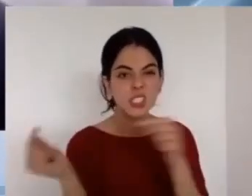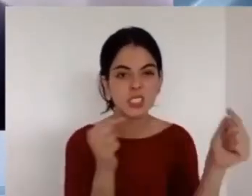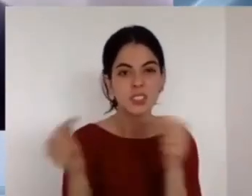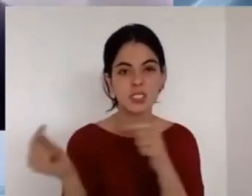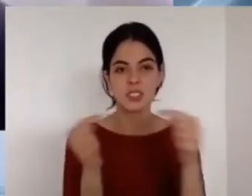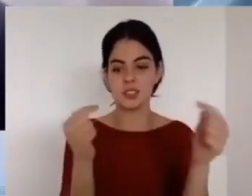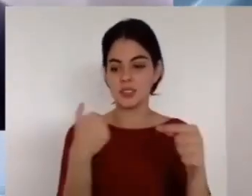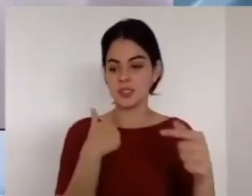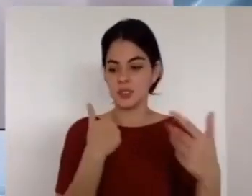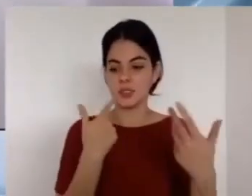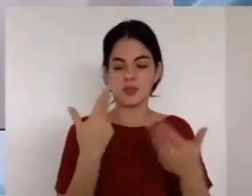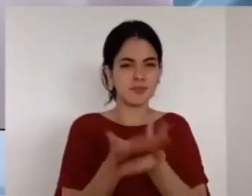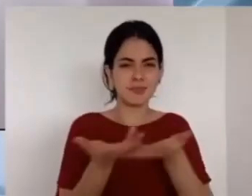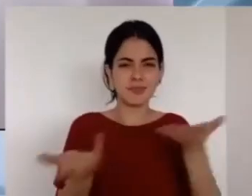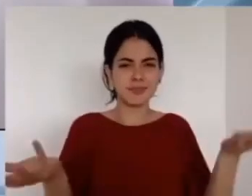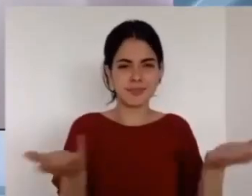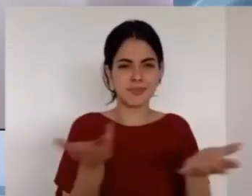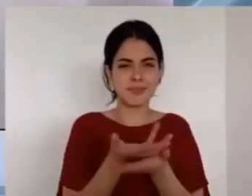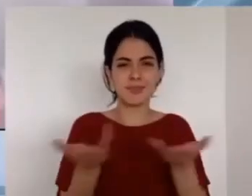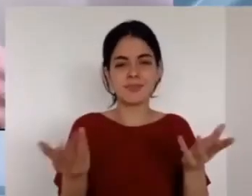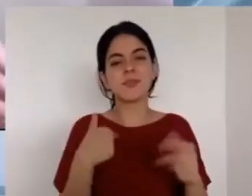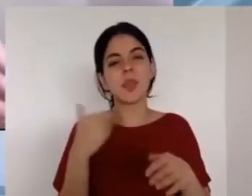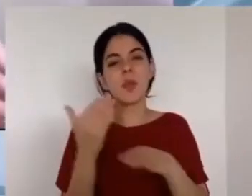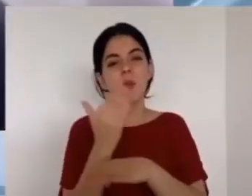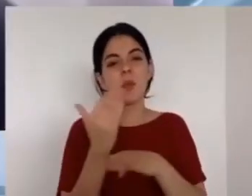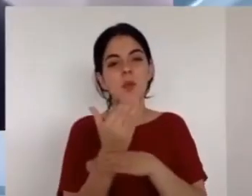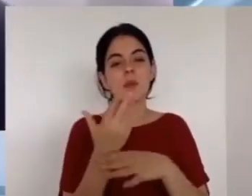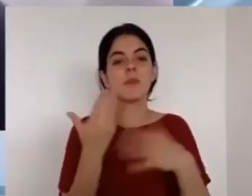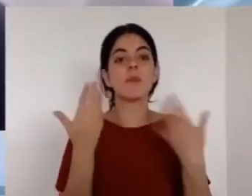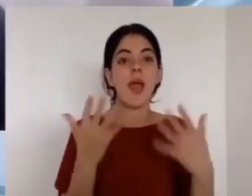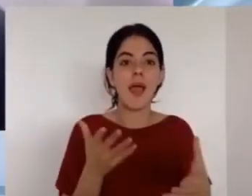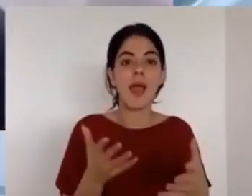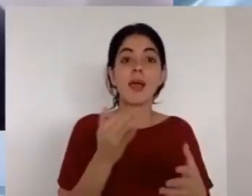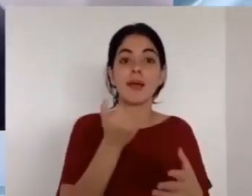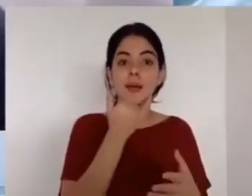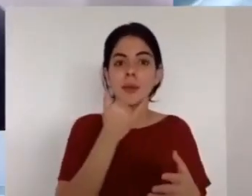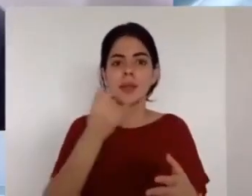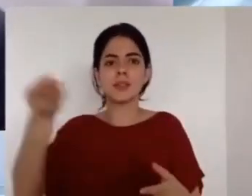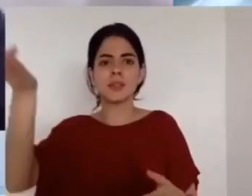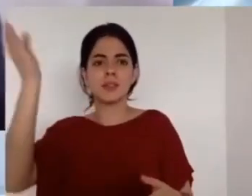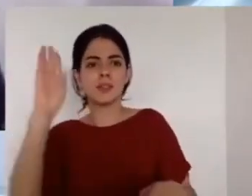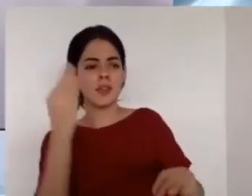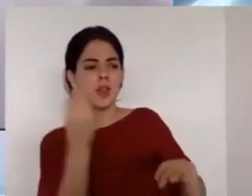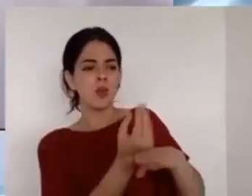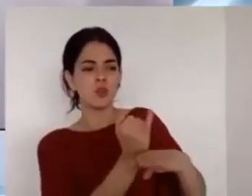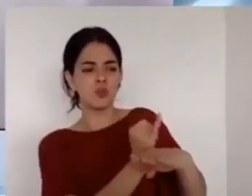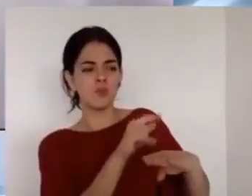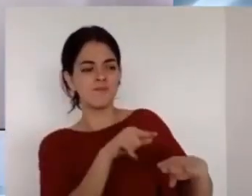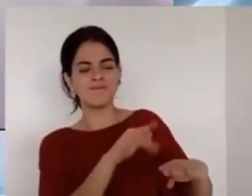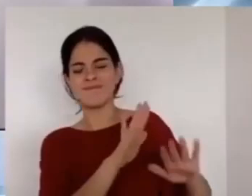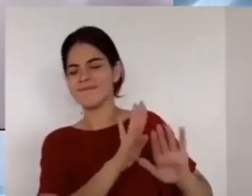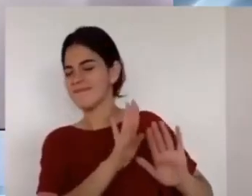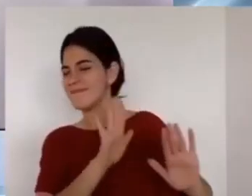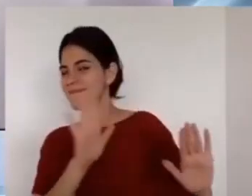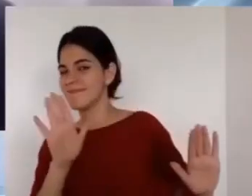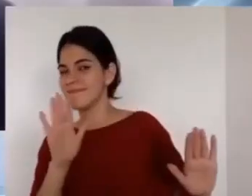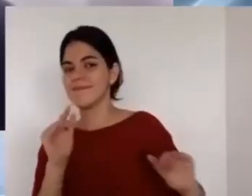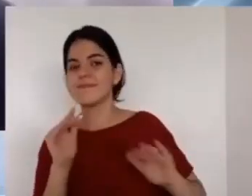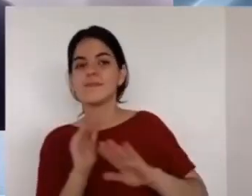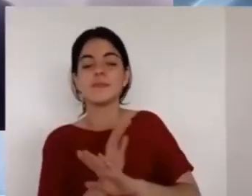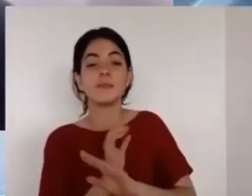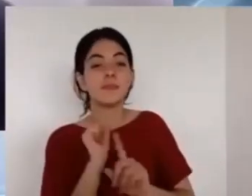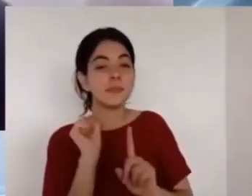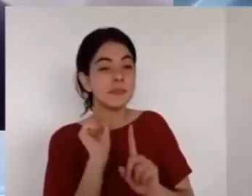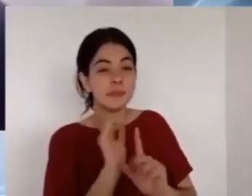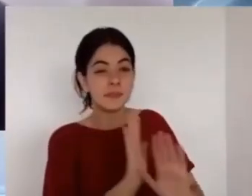eterna entonces los problemas de oración son problemas de comunión entonces debemos de